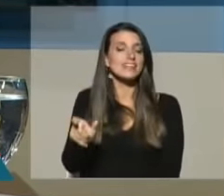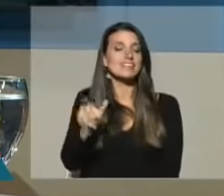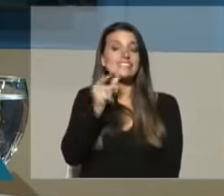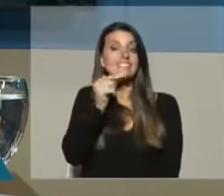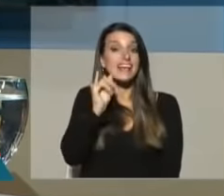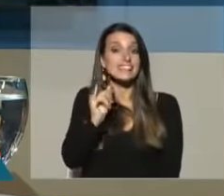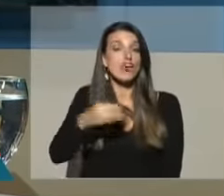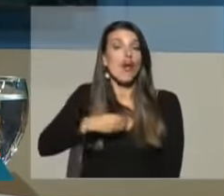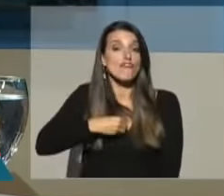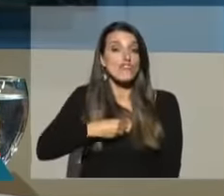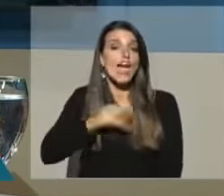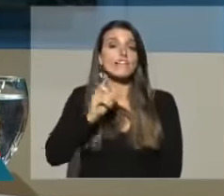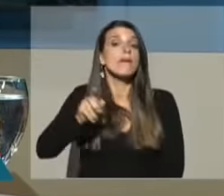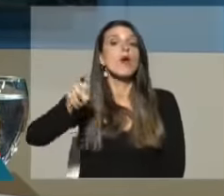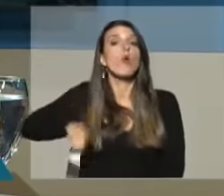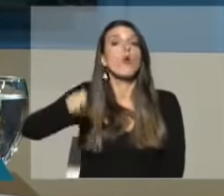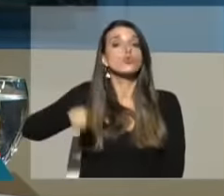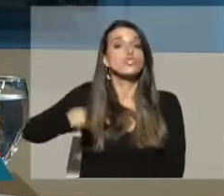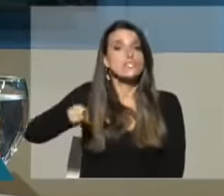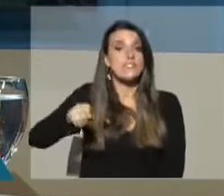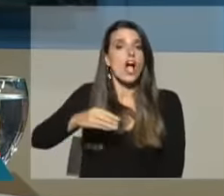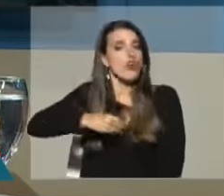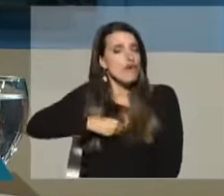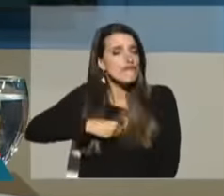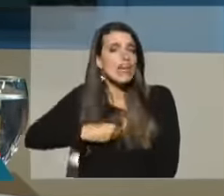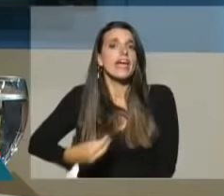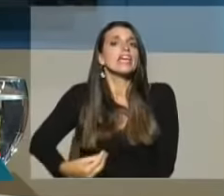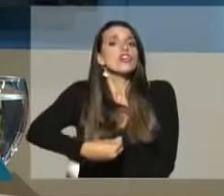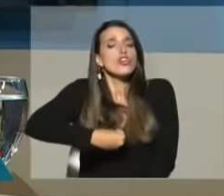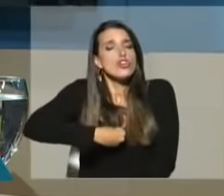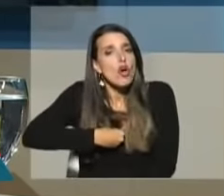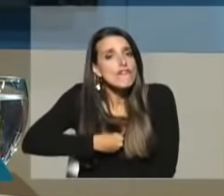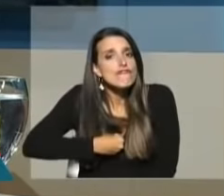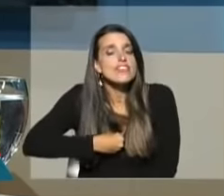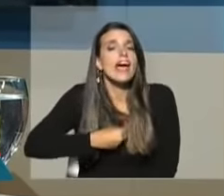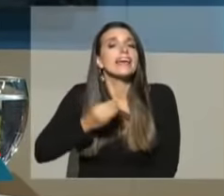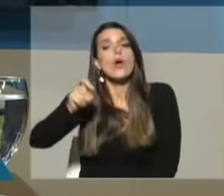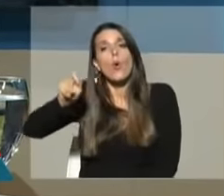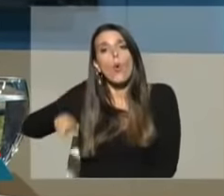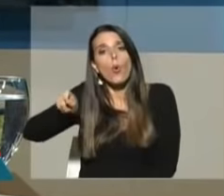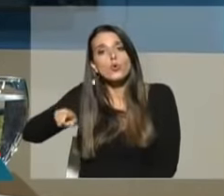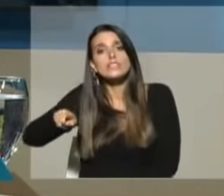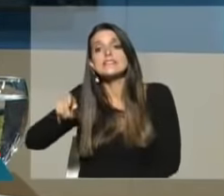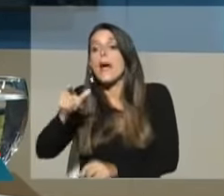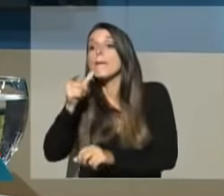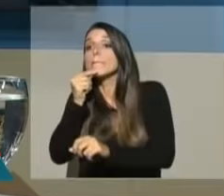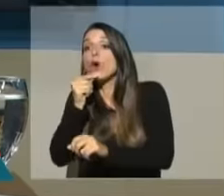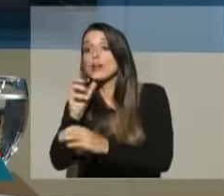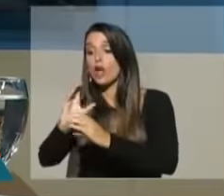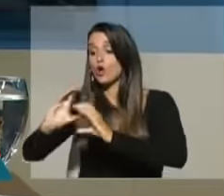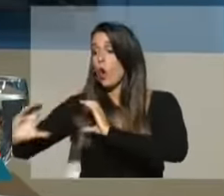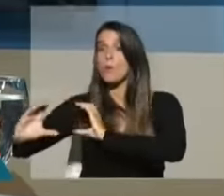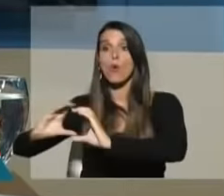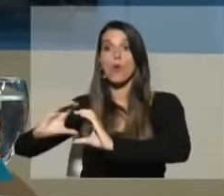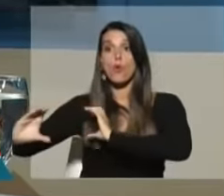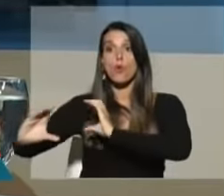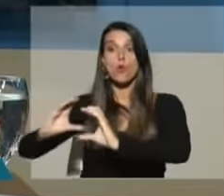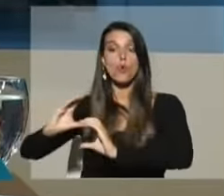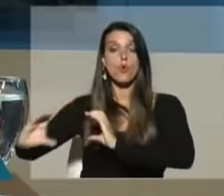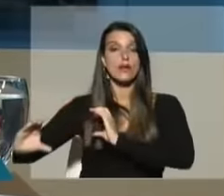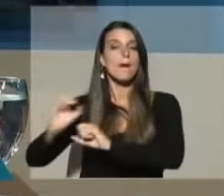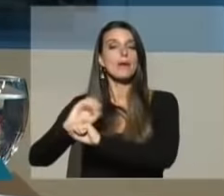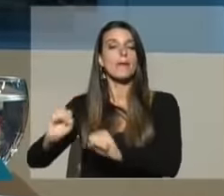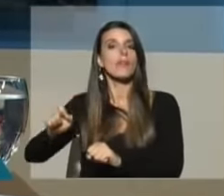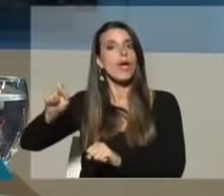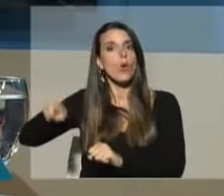confiamos en la acción de la justicia. Y confiamos en la comunicación que entre la justicia y la policía existe para impartir